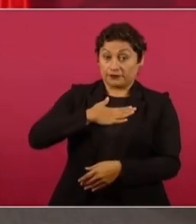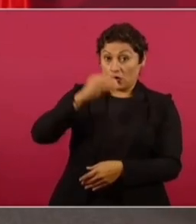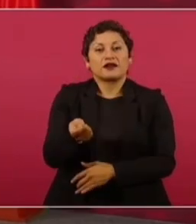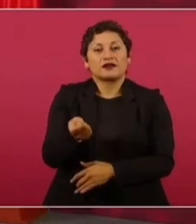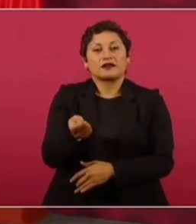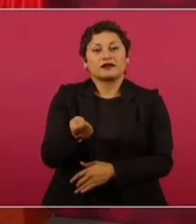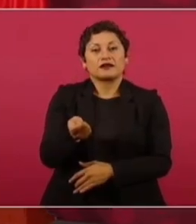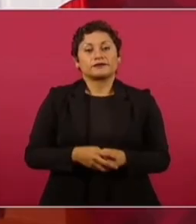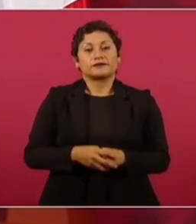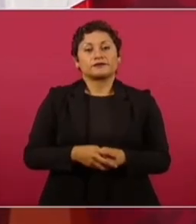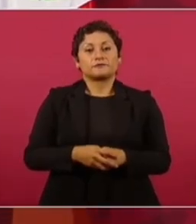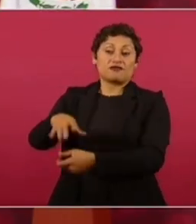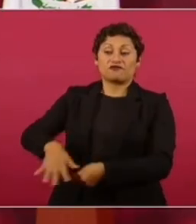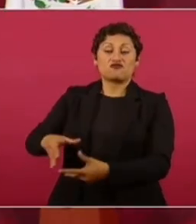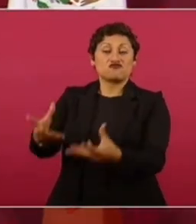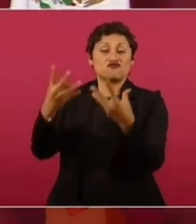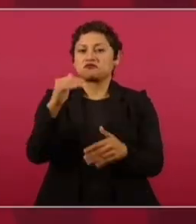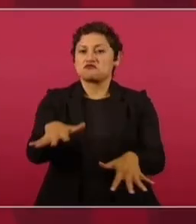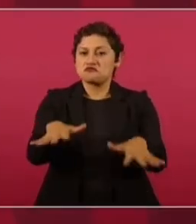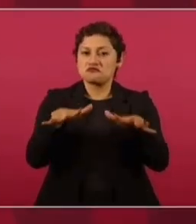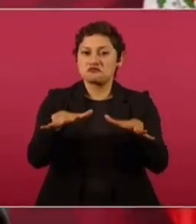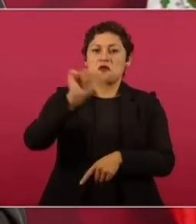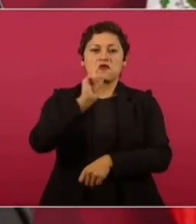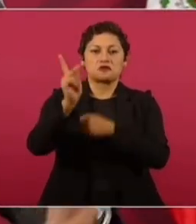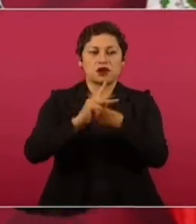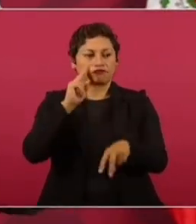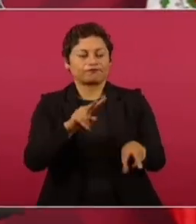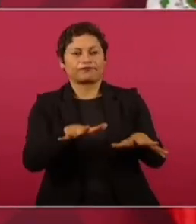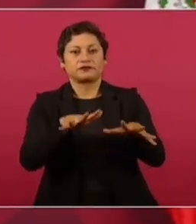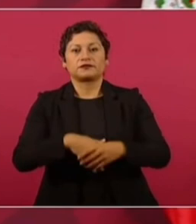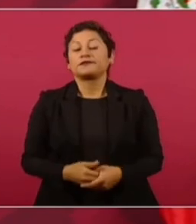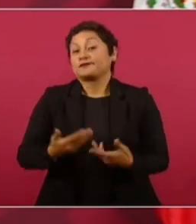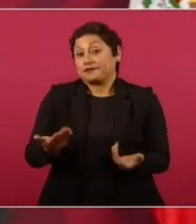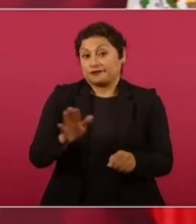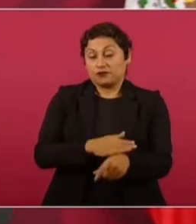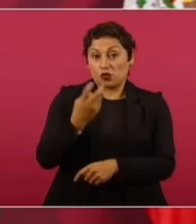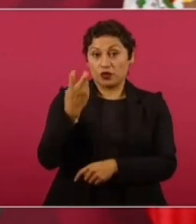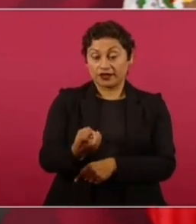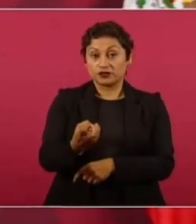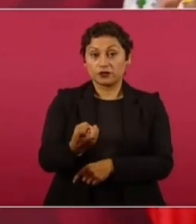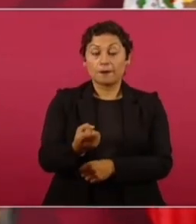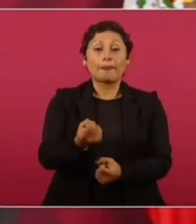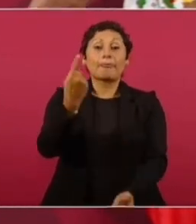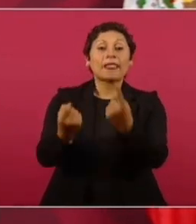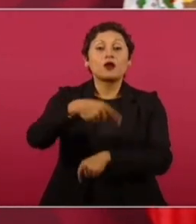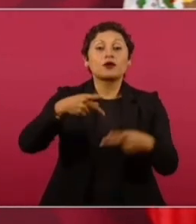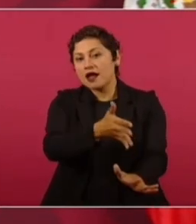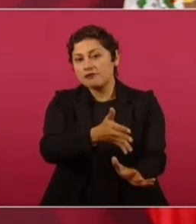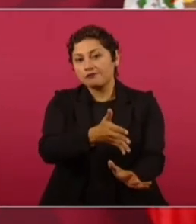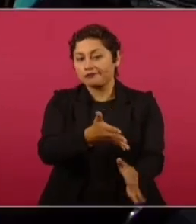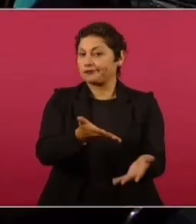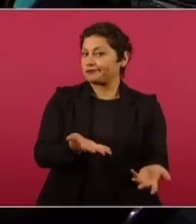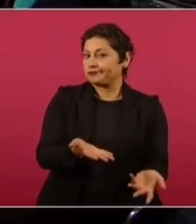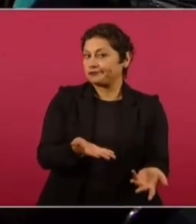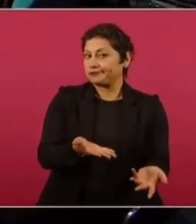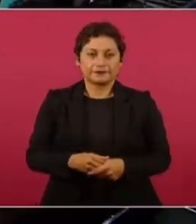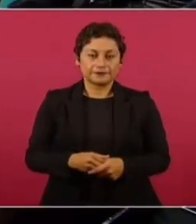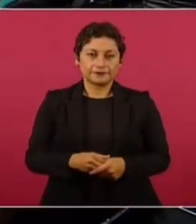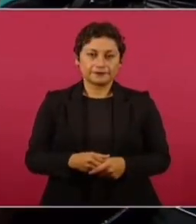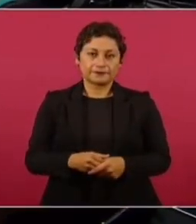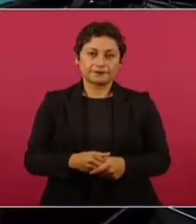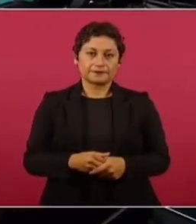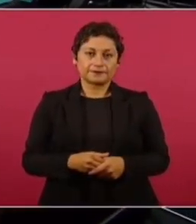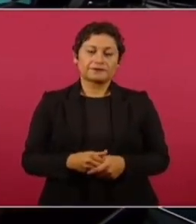es de que hay mucho pueblo consciente. Entonces, quienes apuestan a las trampas, les va mal.